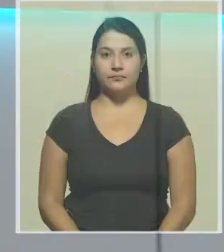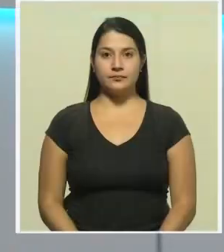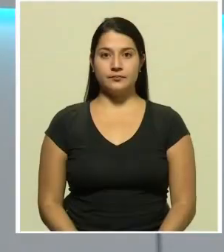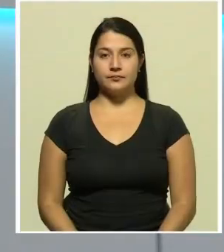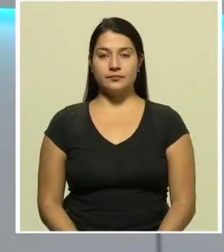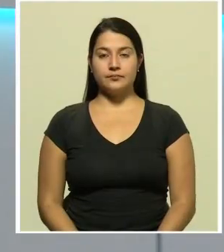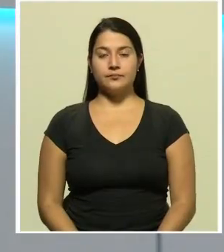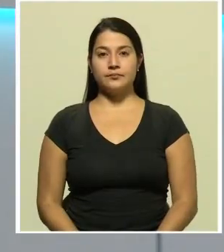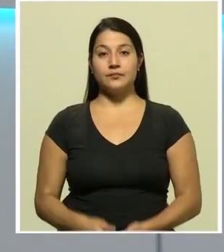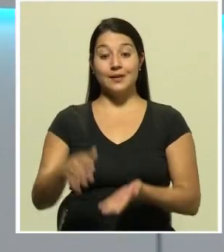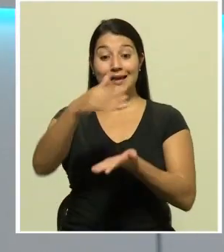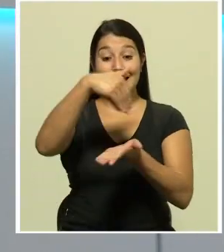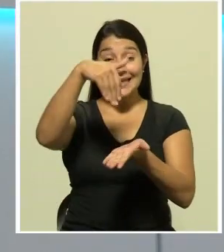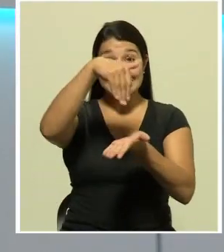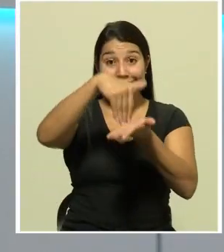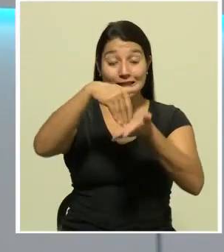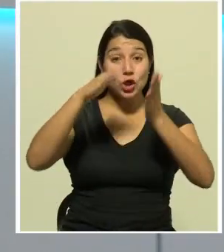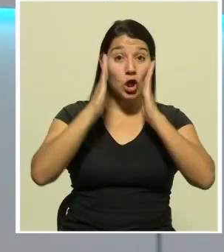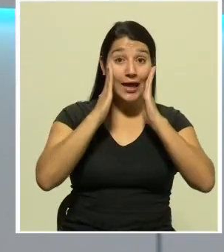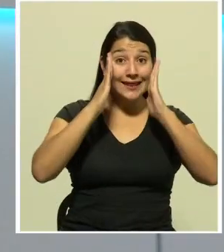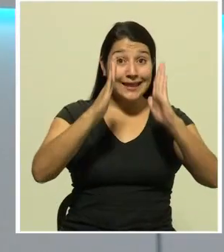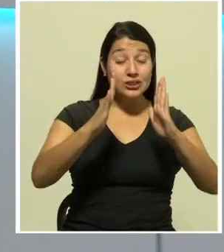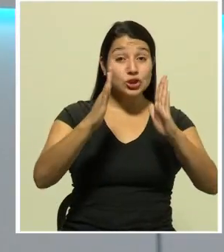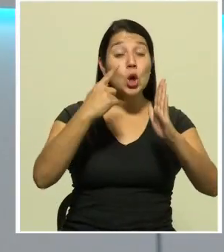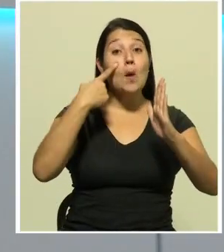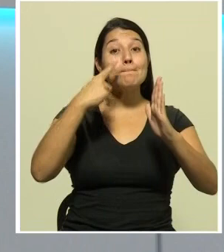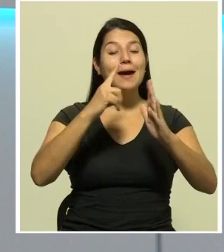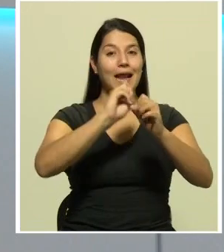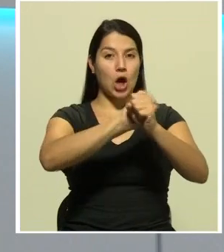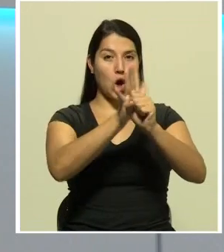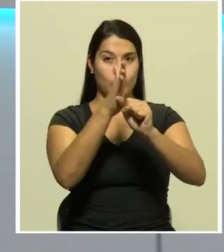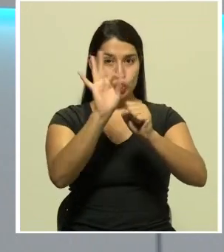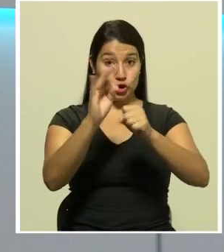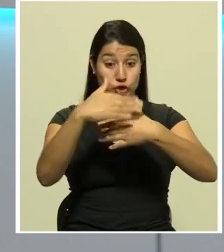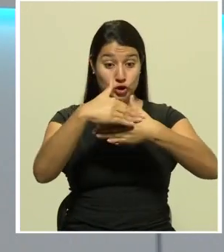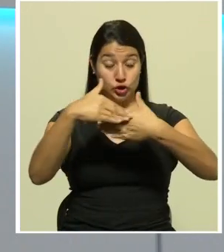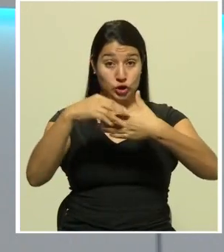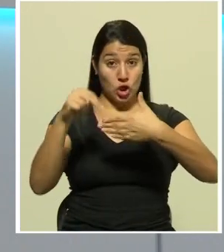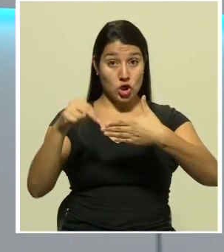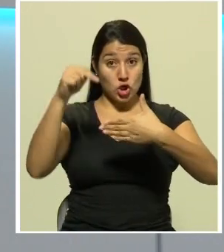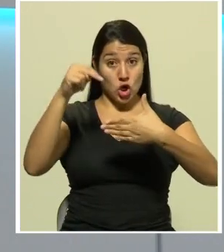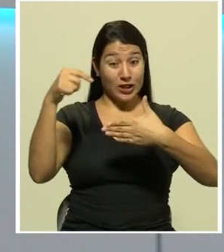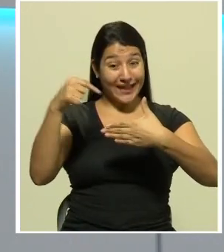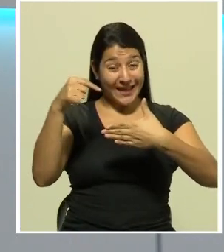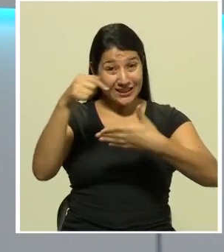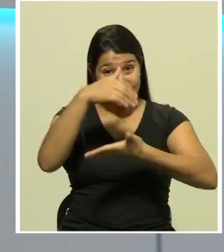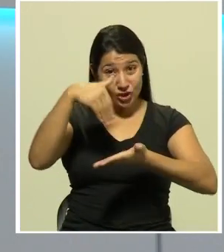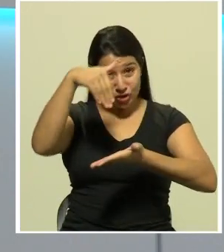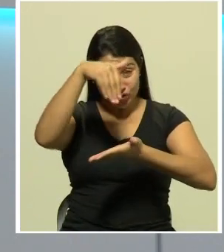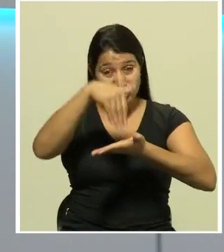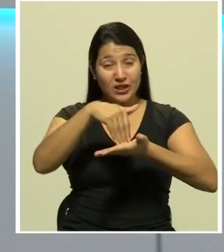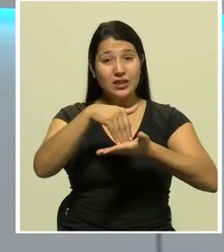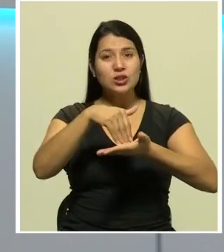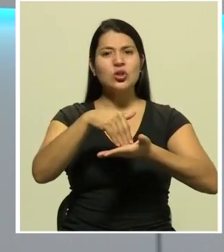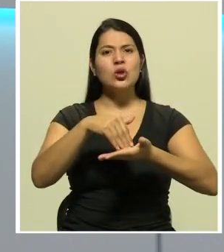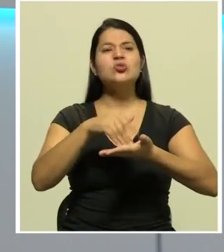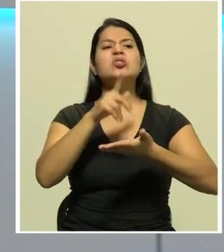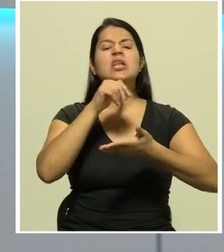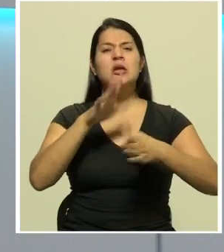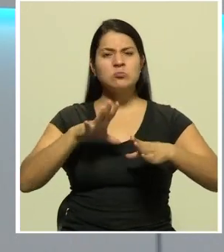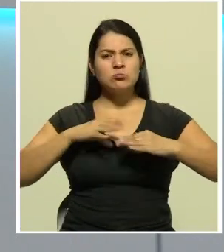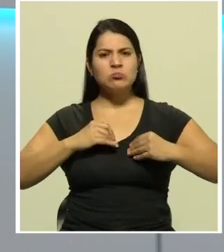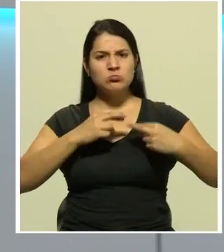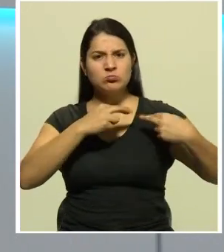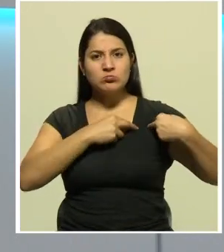Los centros de atención para el COVID-19 en la zona norte serán asumidos por cada distrito.